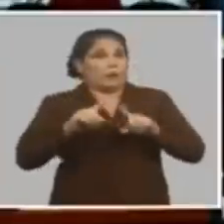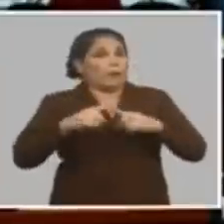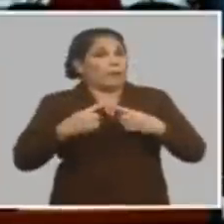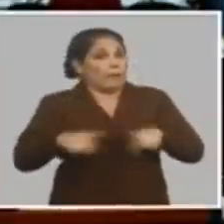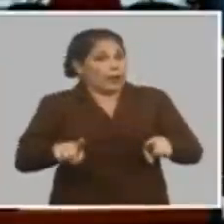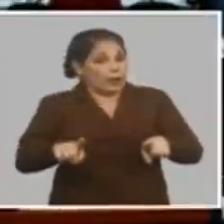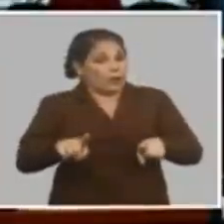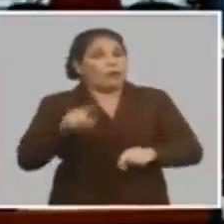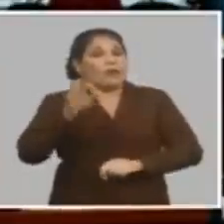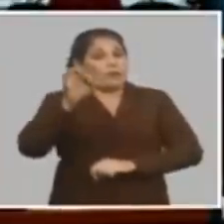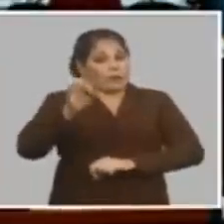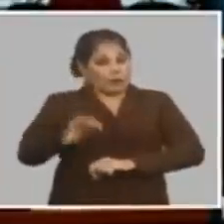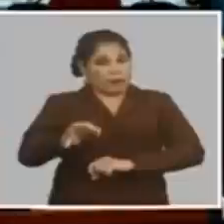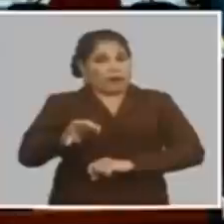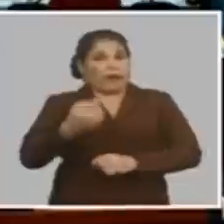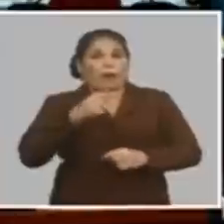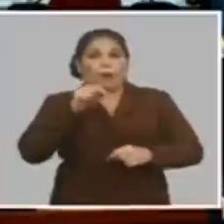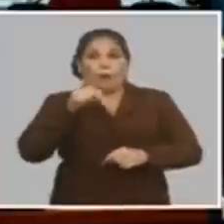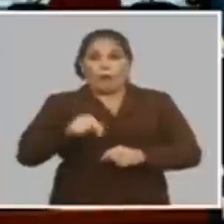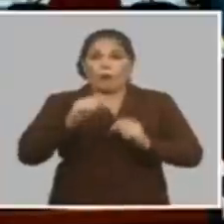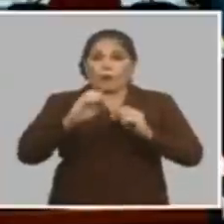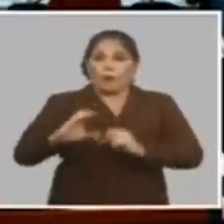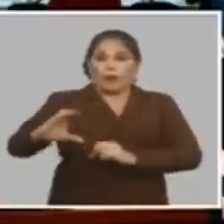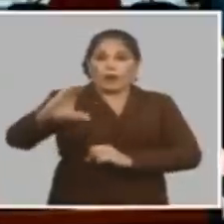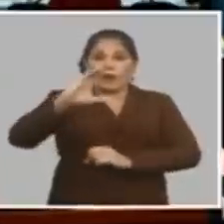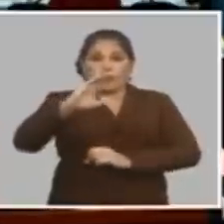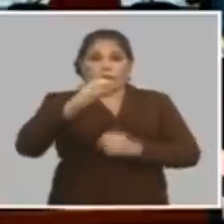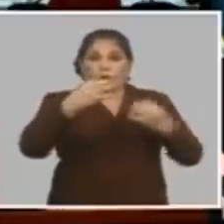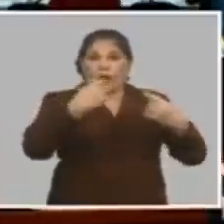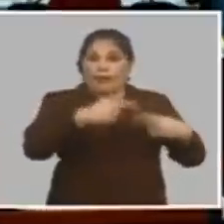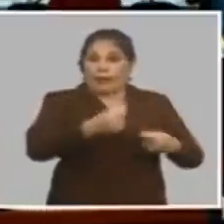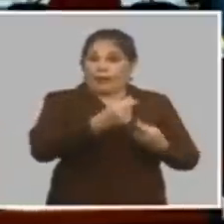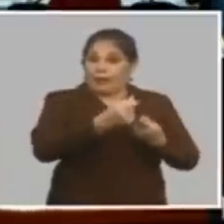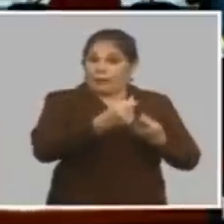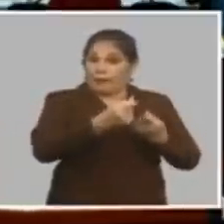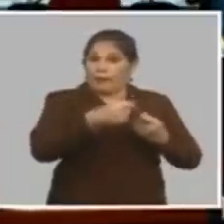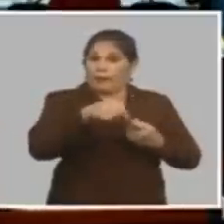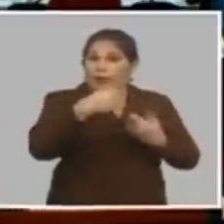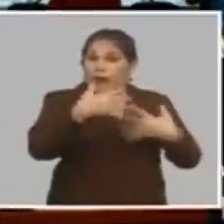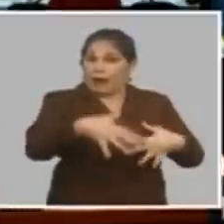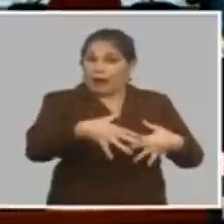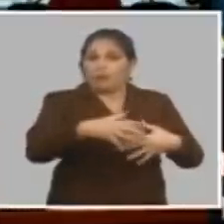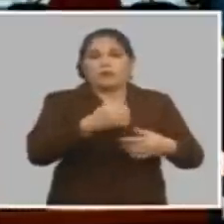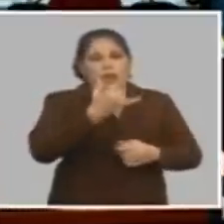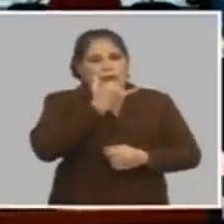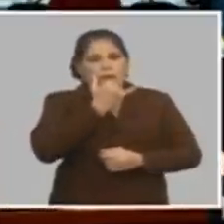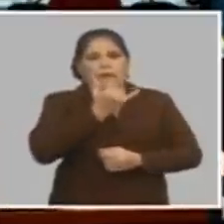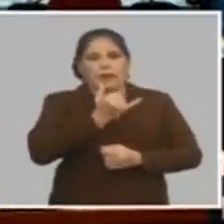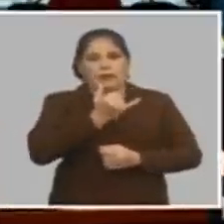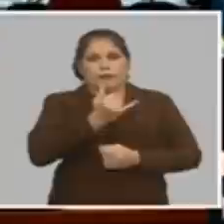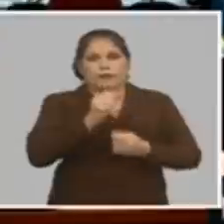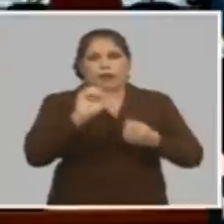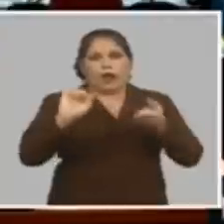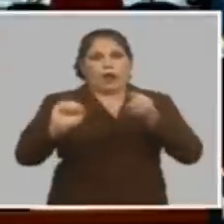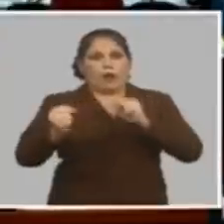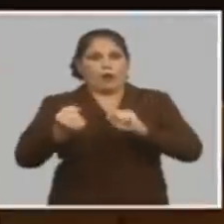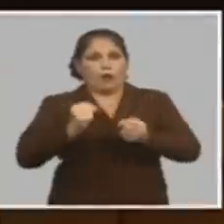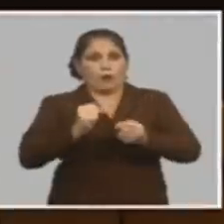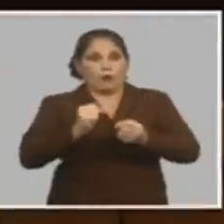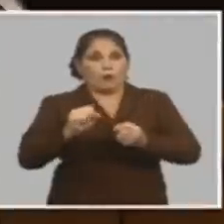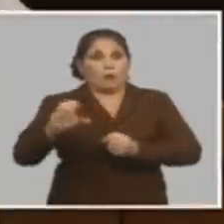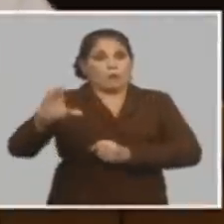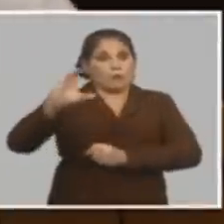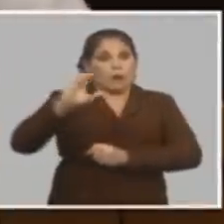es verdad si hay hoy incremento de precios el ahorro se afecta si por la devaluación hay incremento de precios